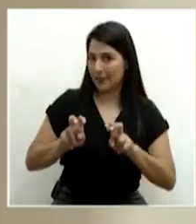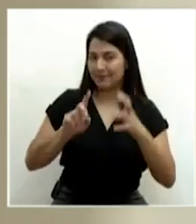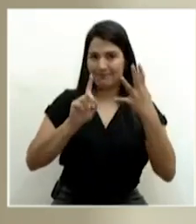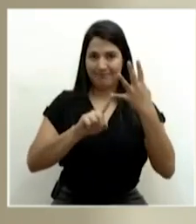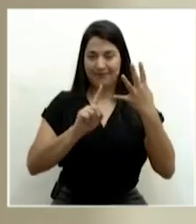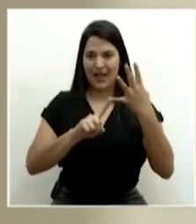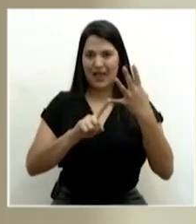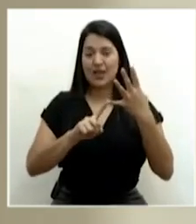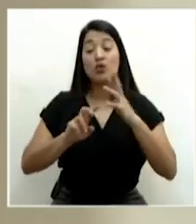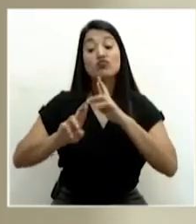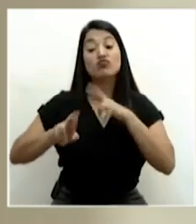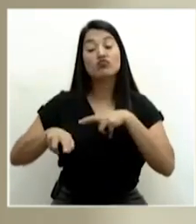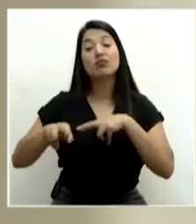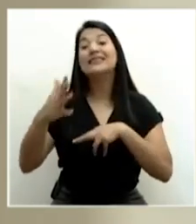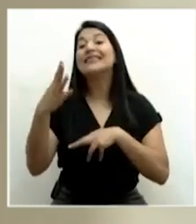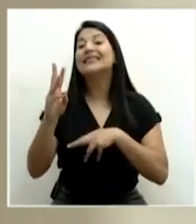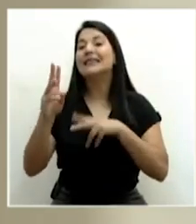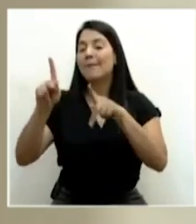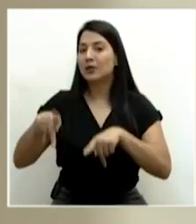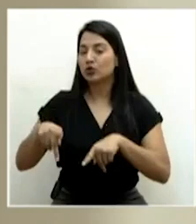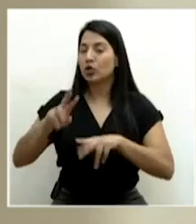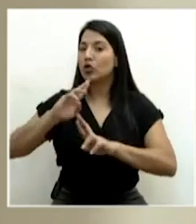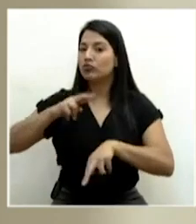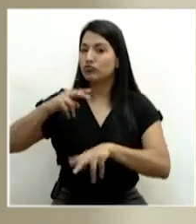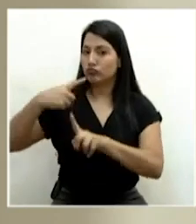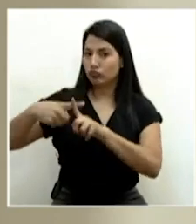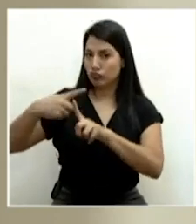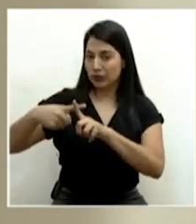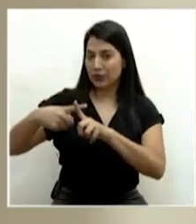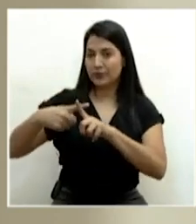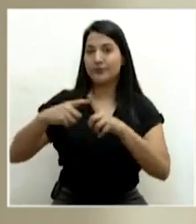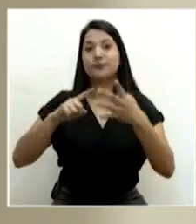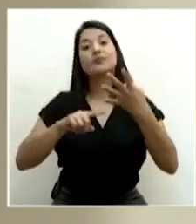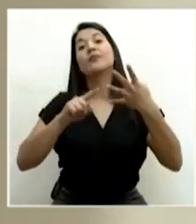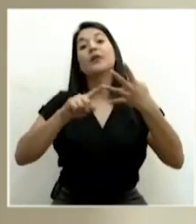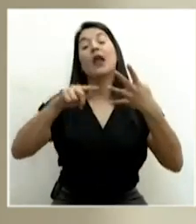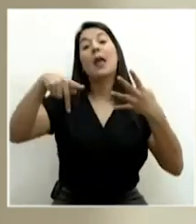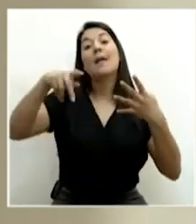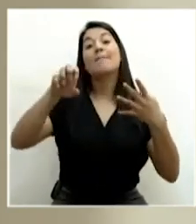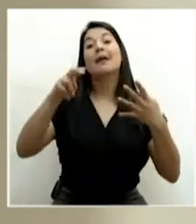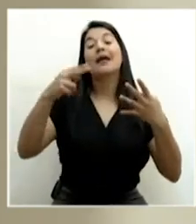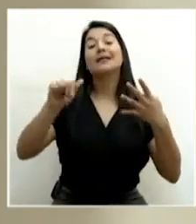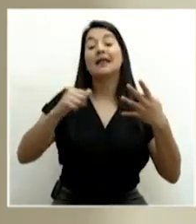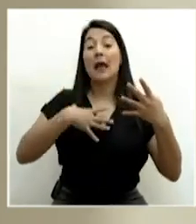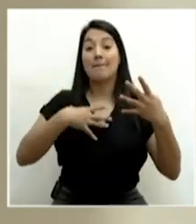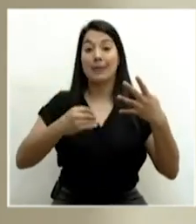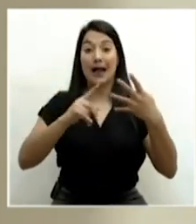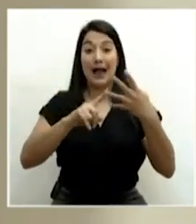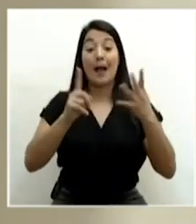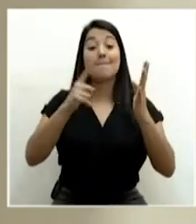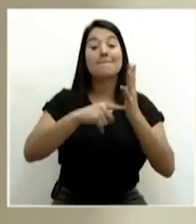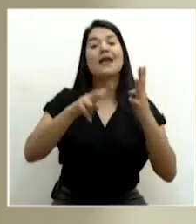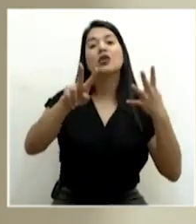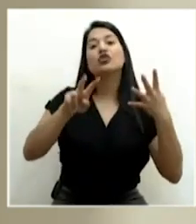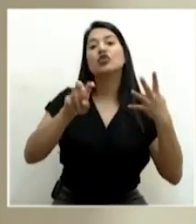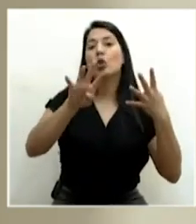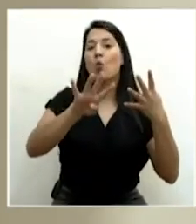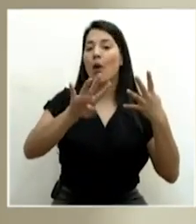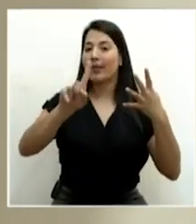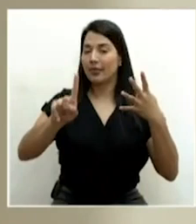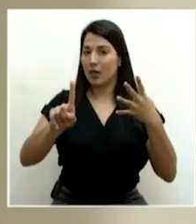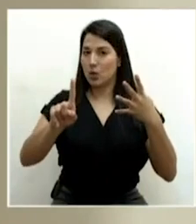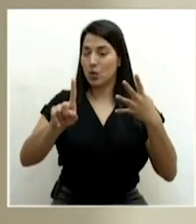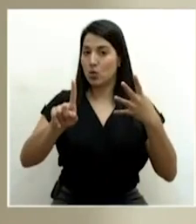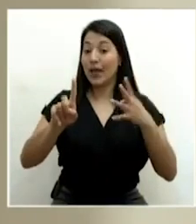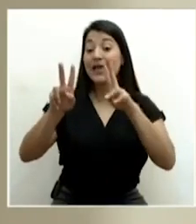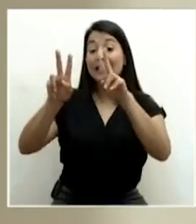cuales 16 han dado positivo. En Peñas Blancas han sido 1,241